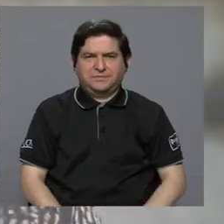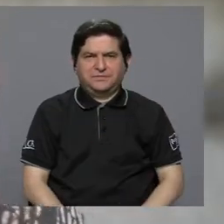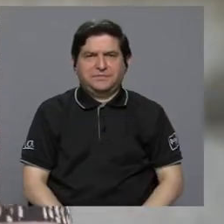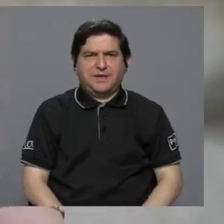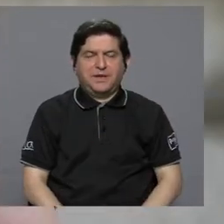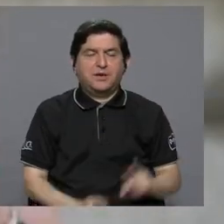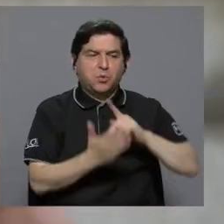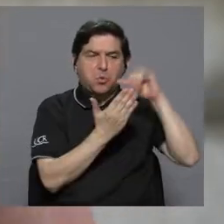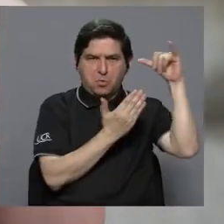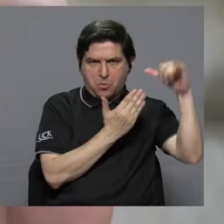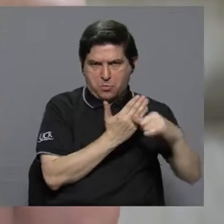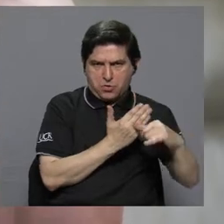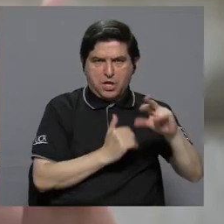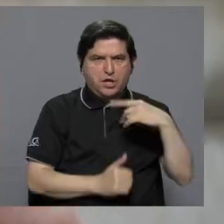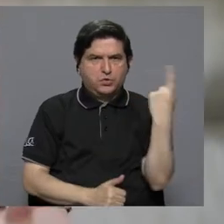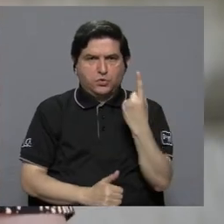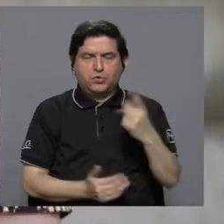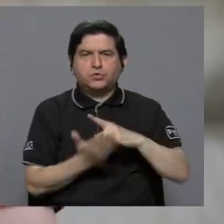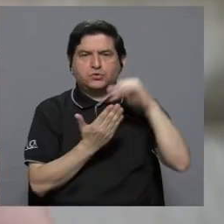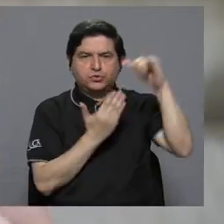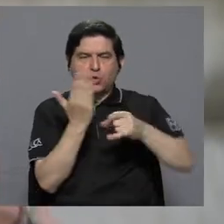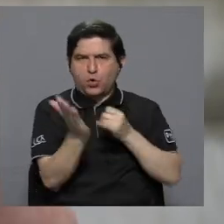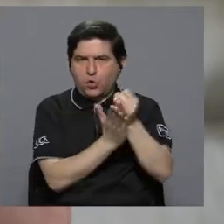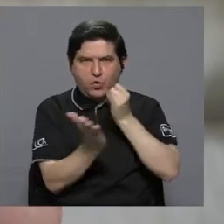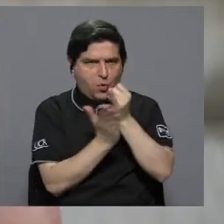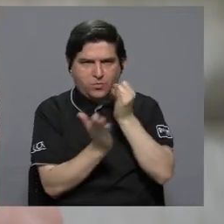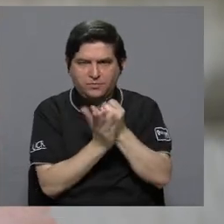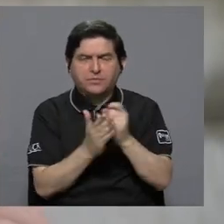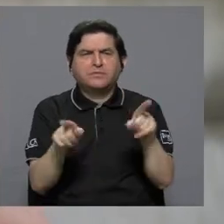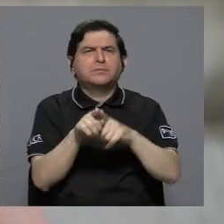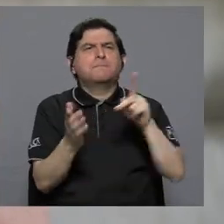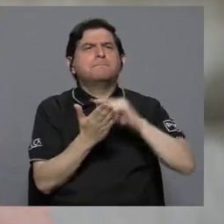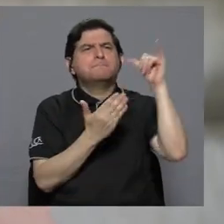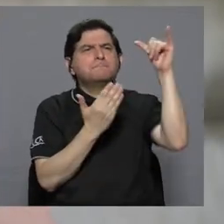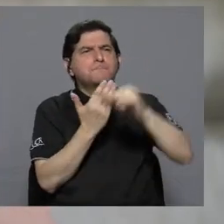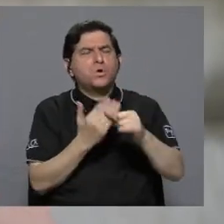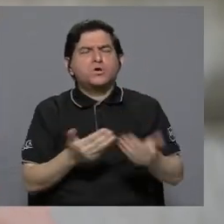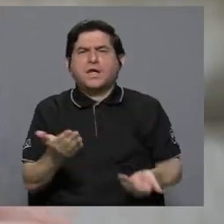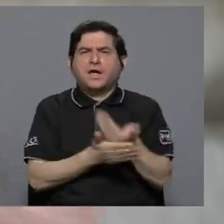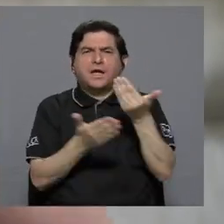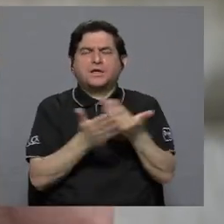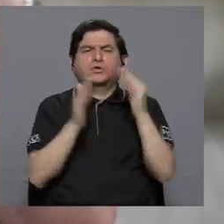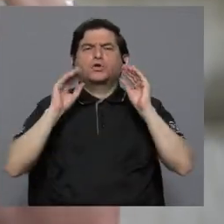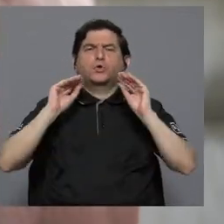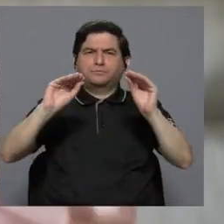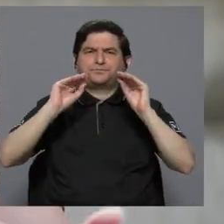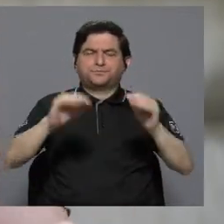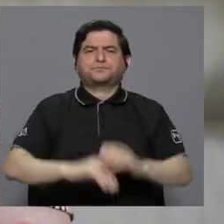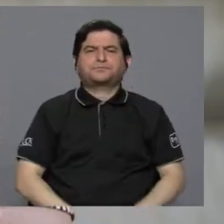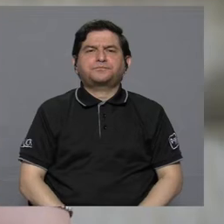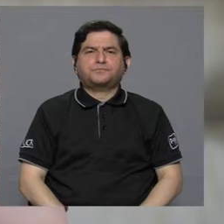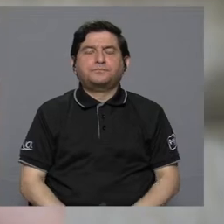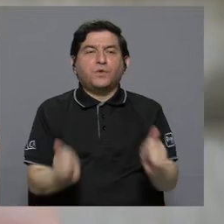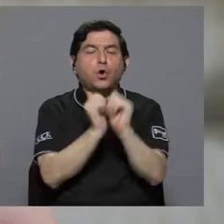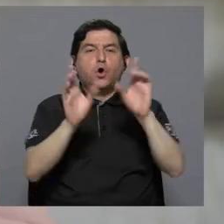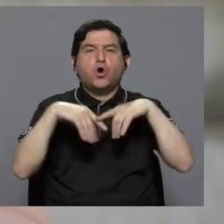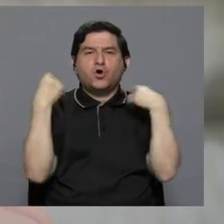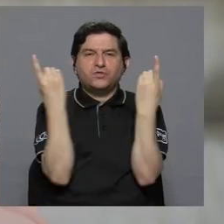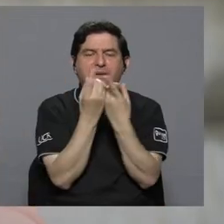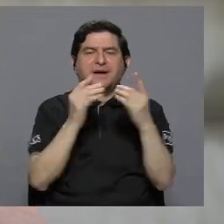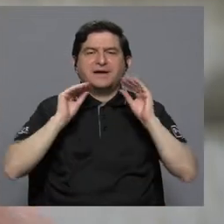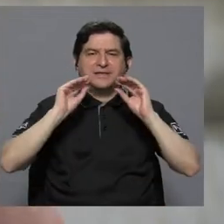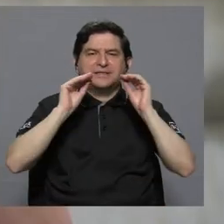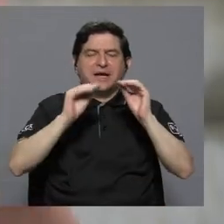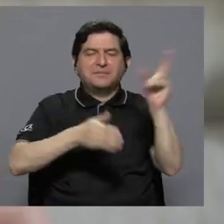a nivel de proyectos, no solamente proyectos de investigación, proyectos a nivel de innovación docente, con el Departamento de